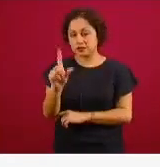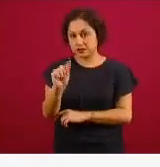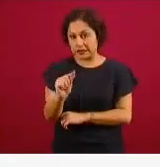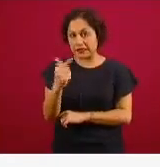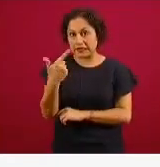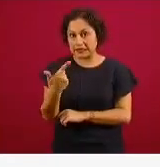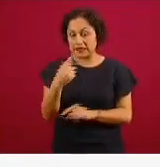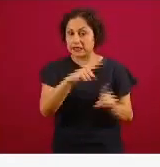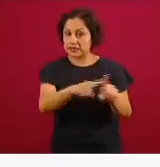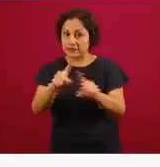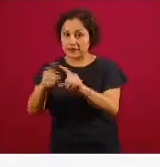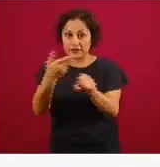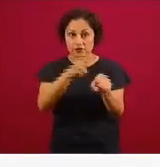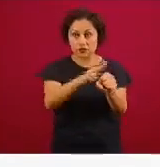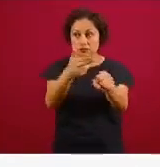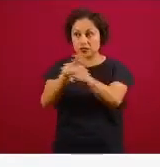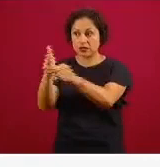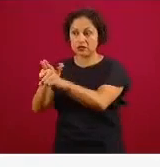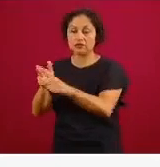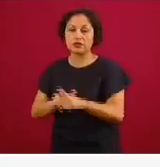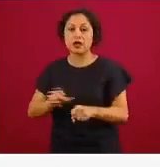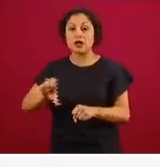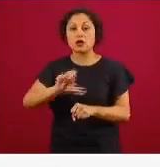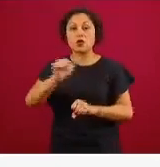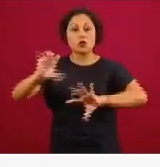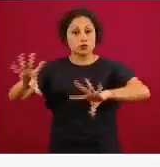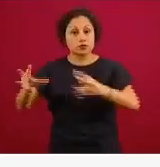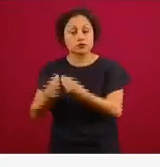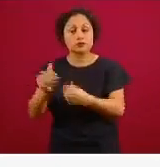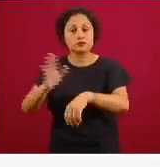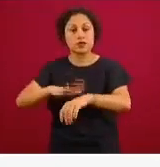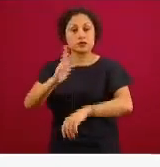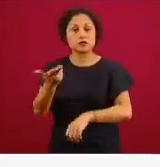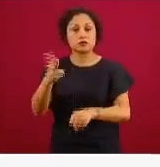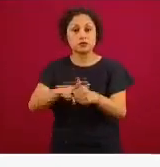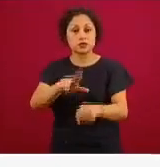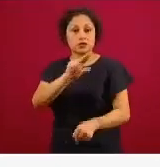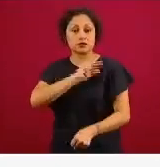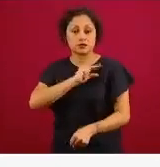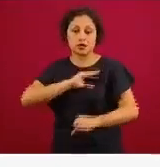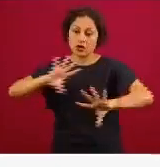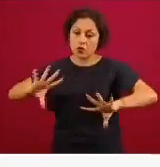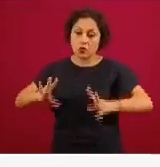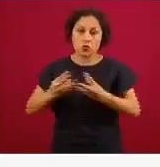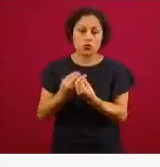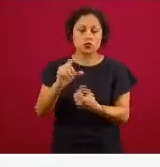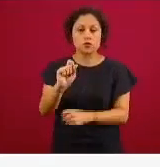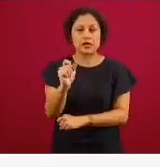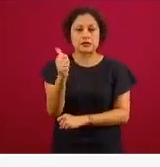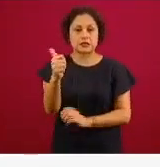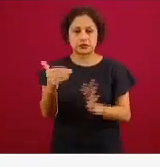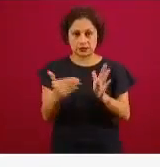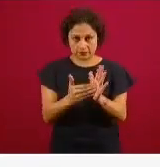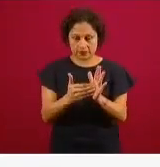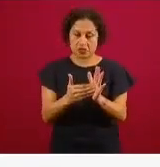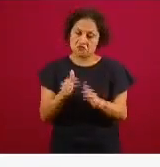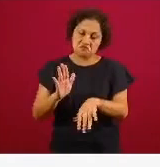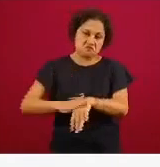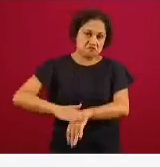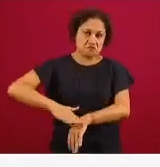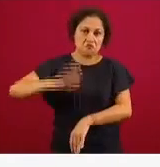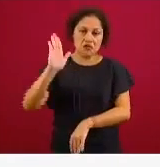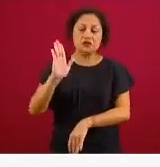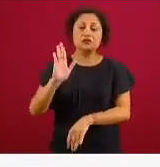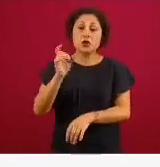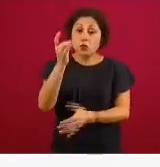si incorporáramos las del sector privado son más de 26 mil son las a las a las que nos hemos referido si son sólo del